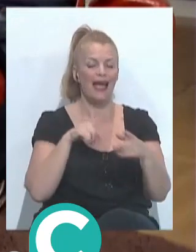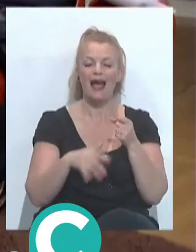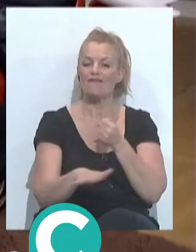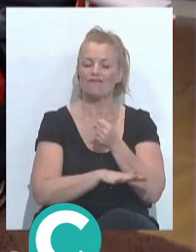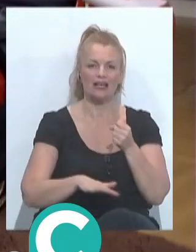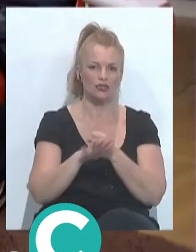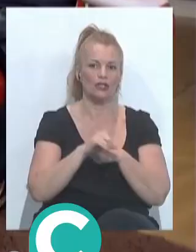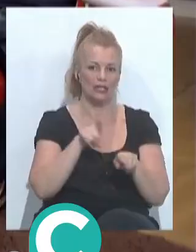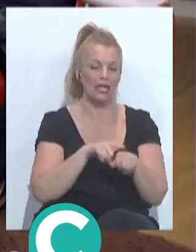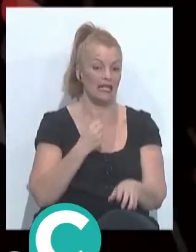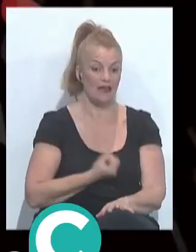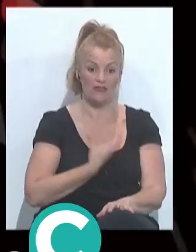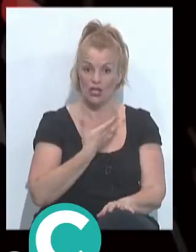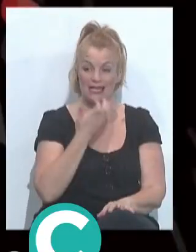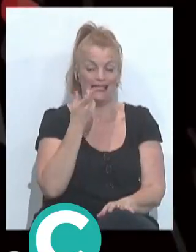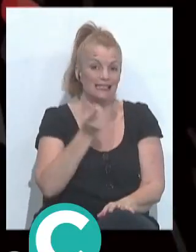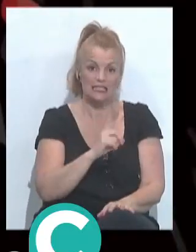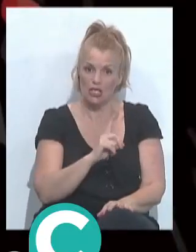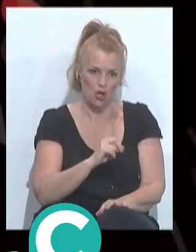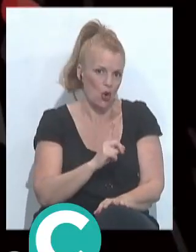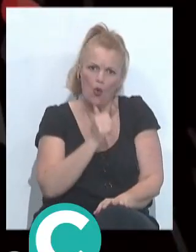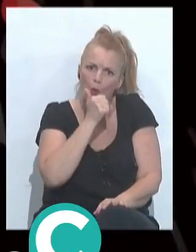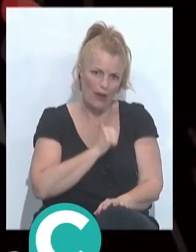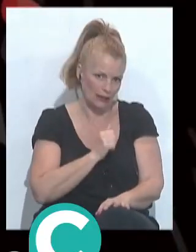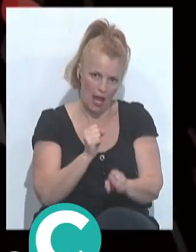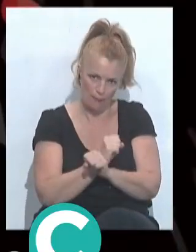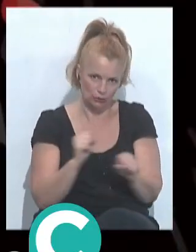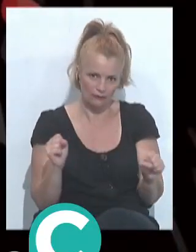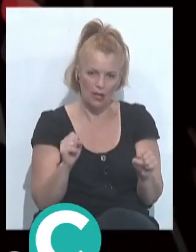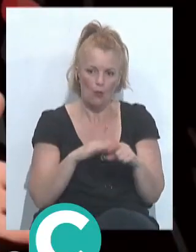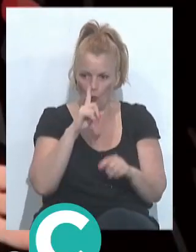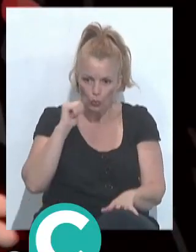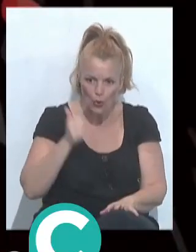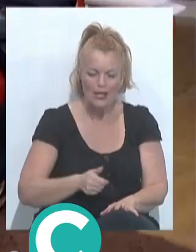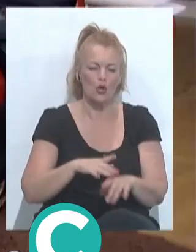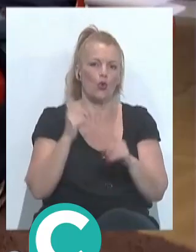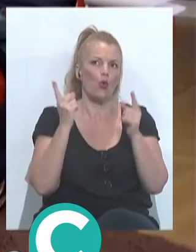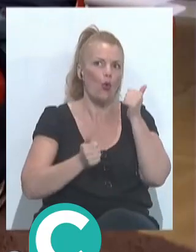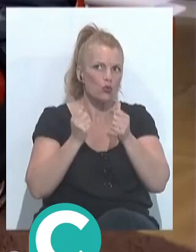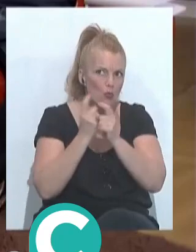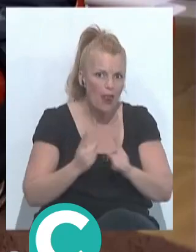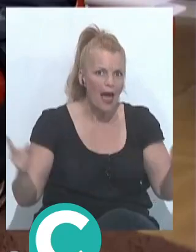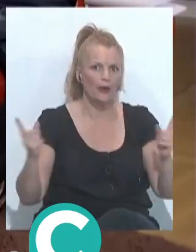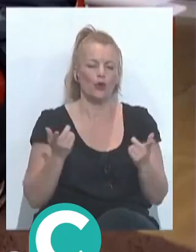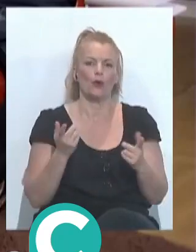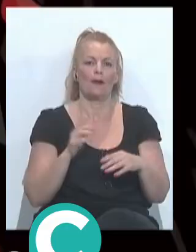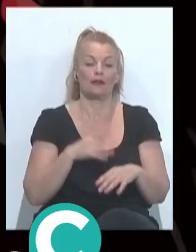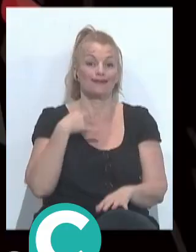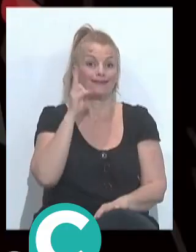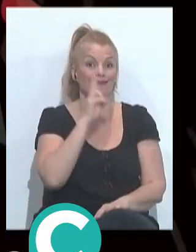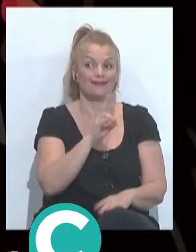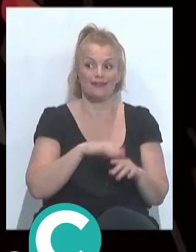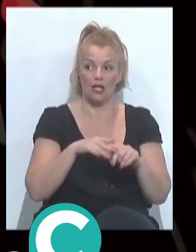base es que tiene afición, si no, casi no aguantaría tantos años. Tantos años y un concurso tan largo, Si nos ponemos a mirar